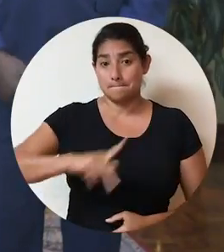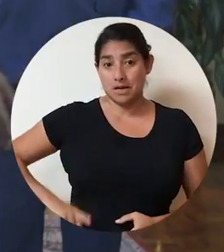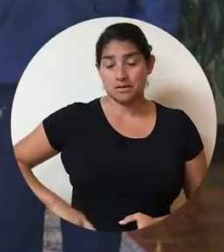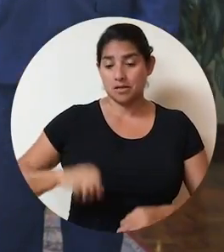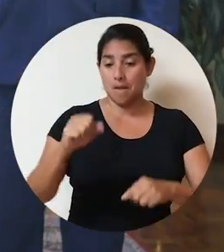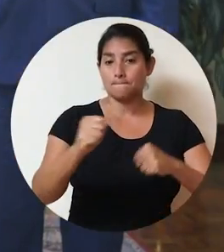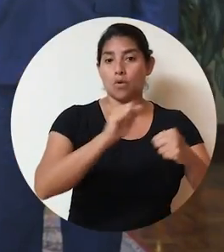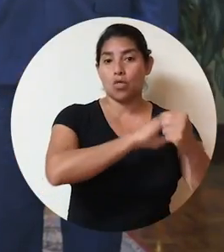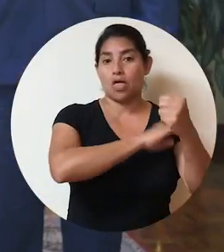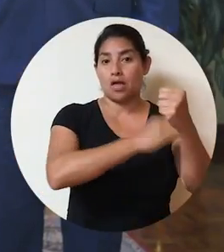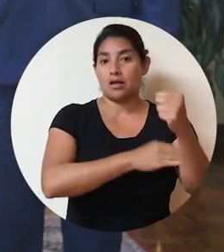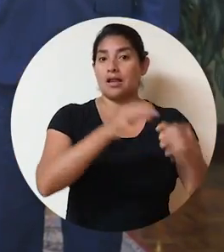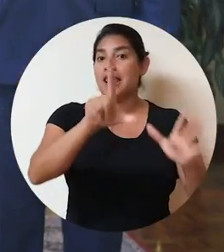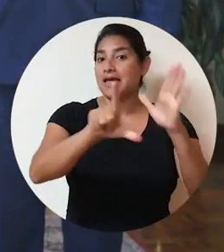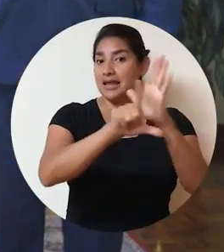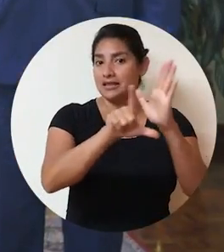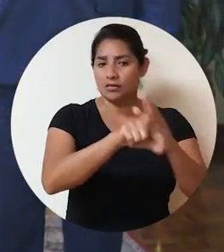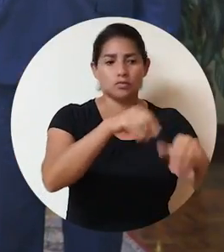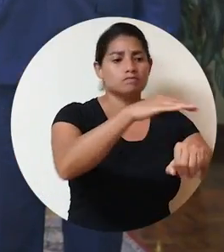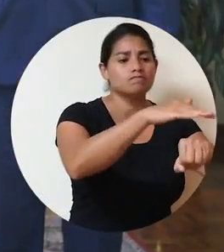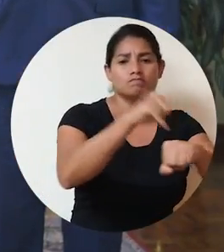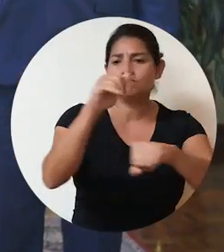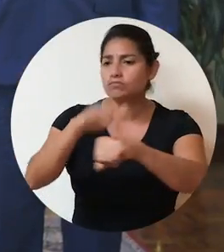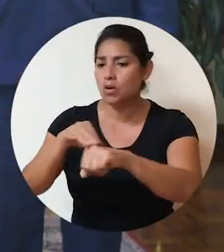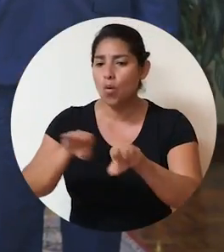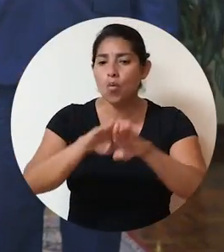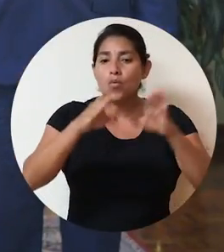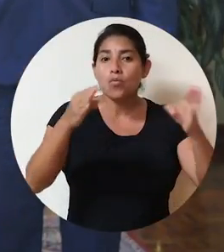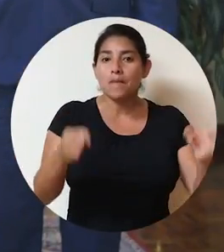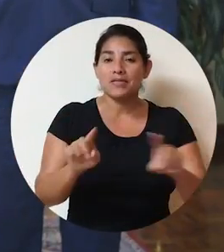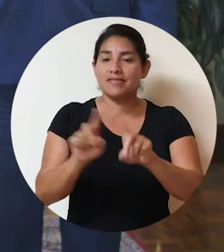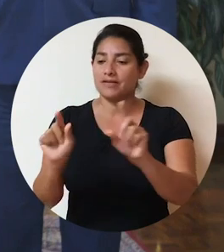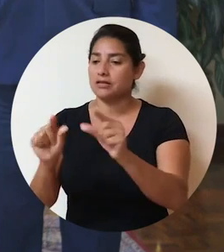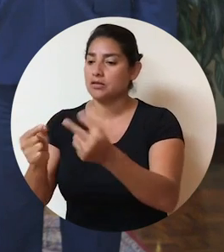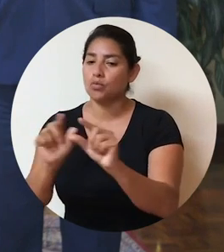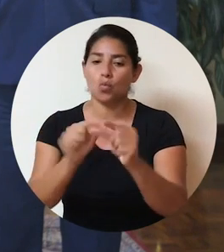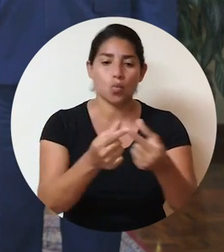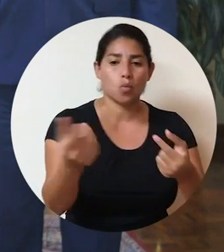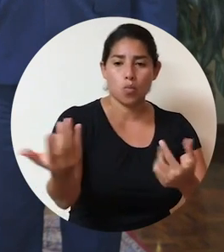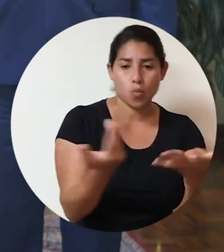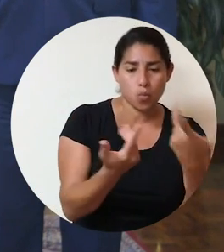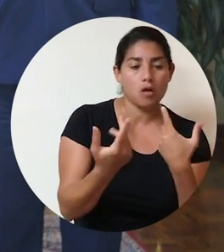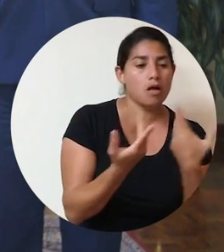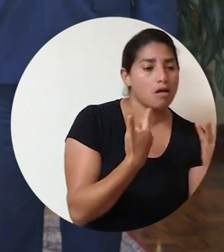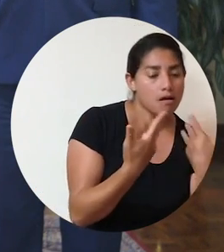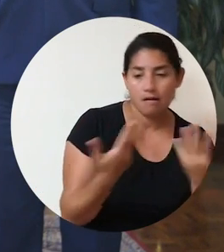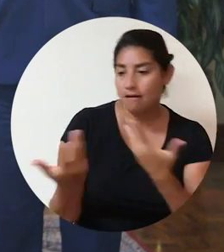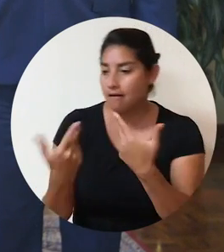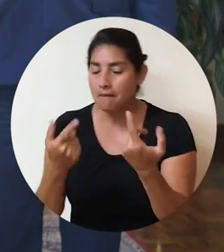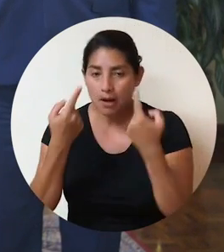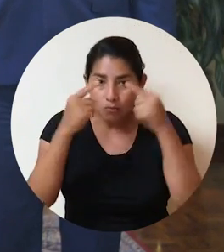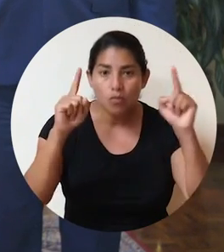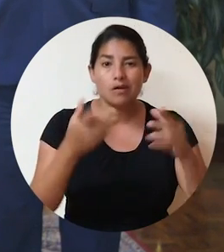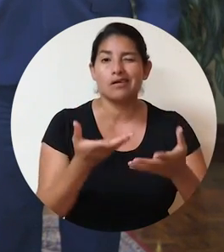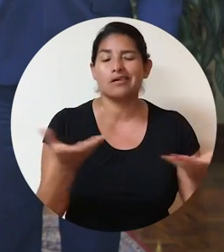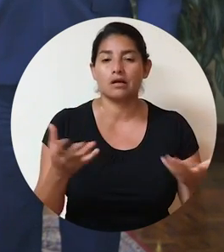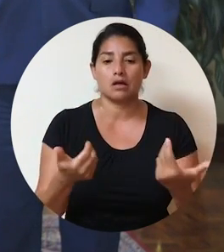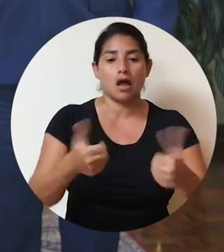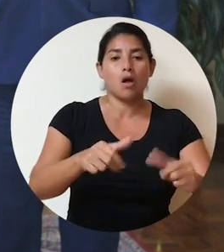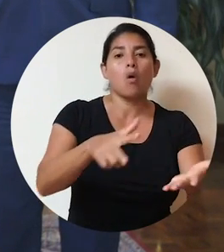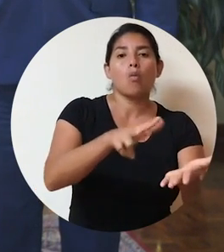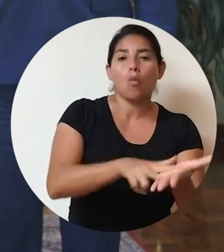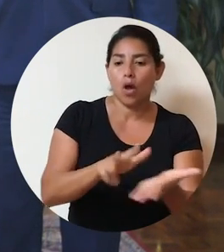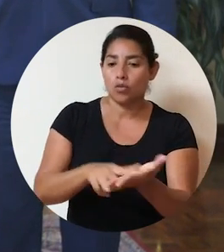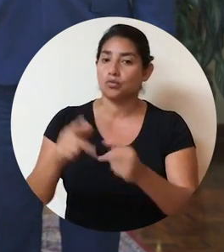del Poder Legislativo, convocamos a una mesa multisectorial de diálogo para lograr